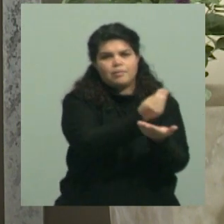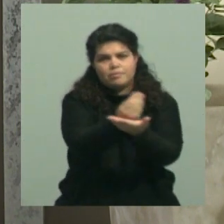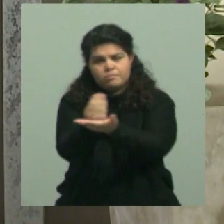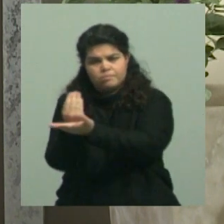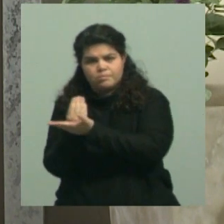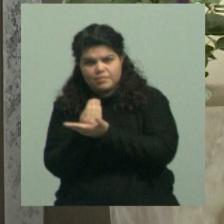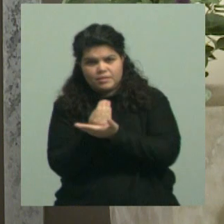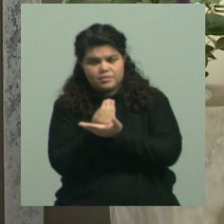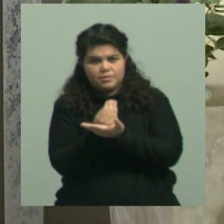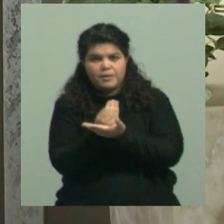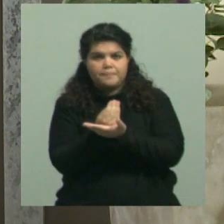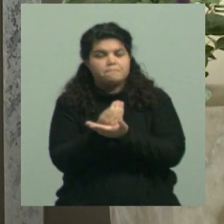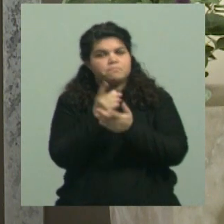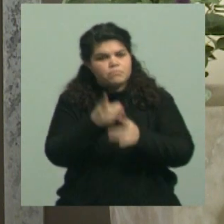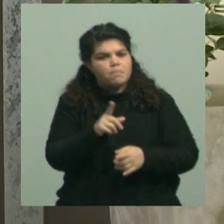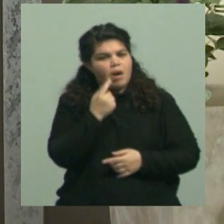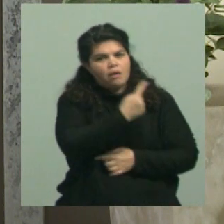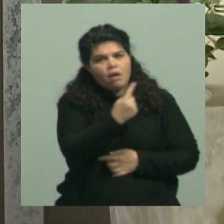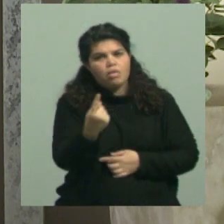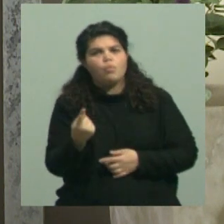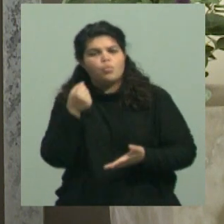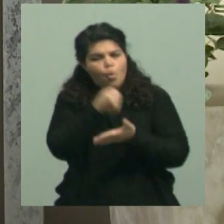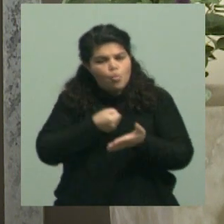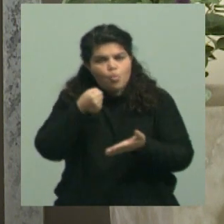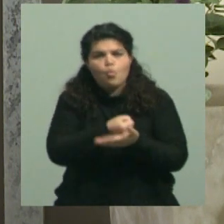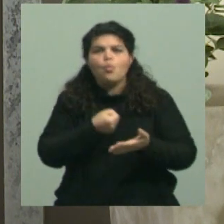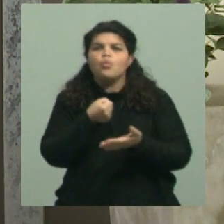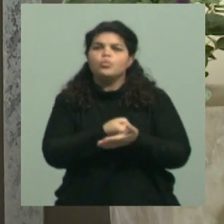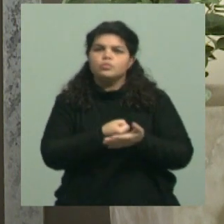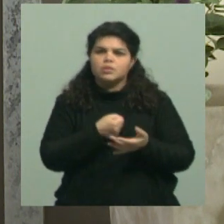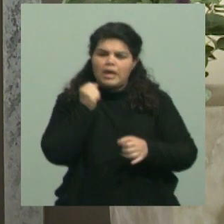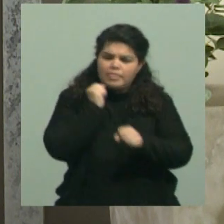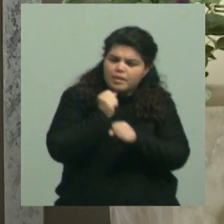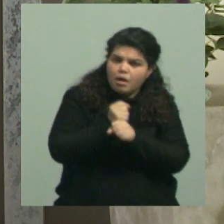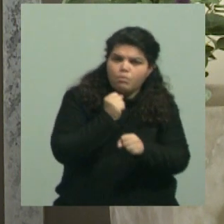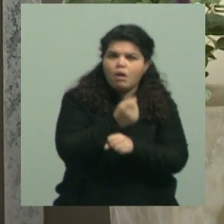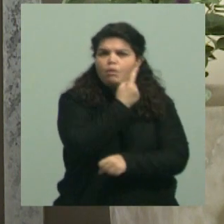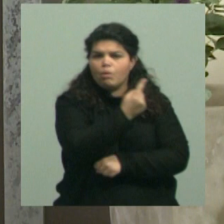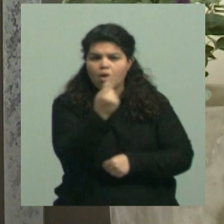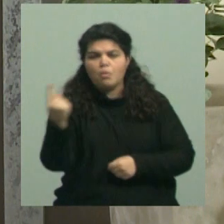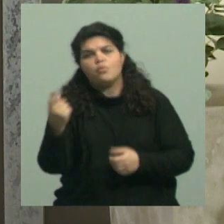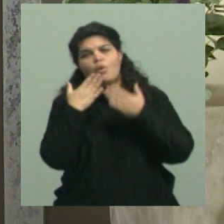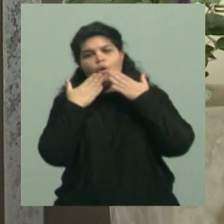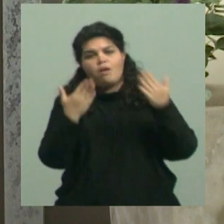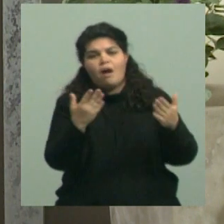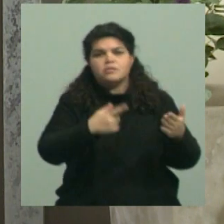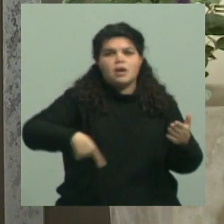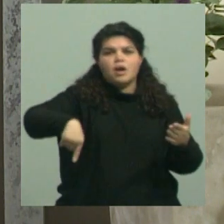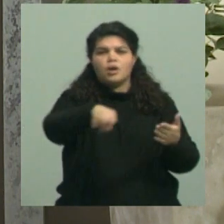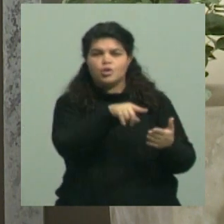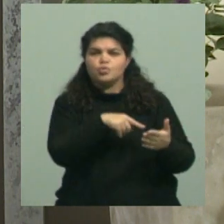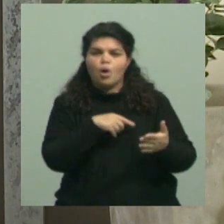no docentes, los esfuerzos que hacen cada día para que esto realmente funcione y para que nuestros estudiantes puedan